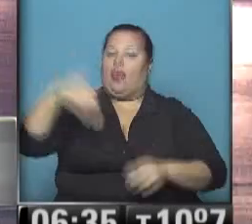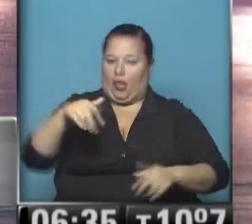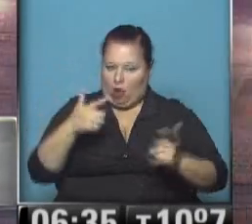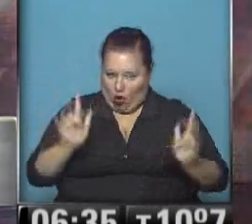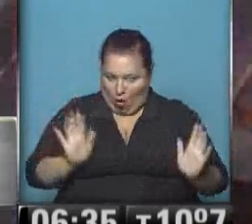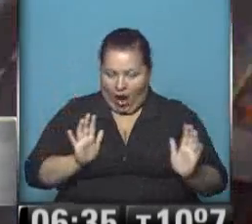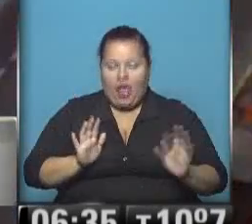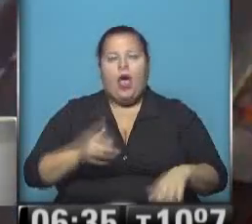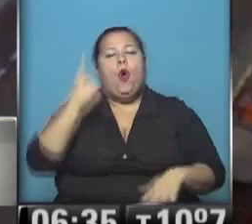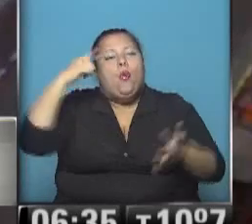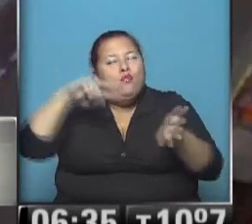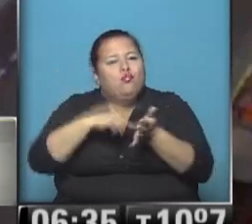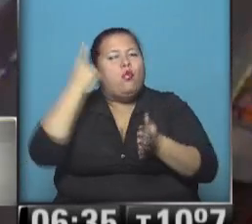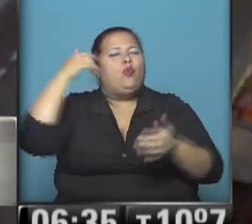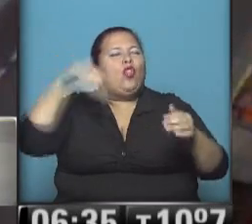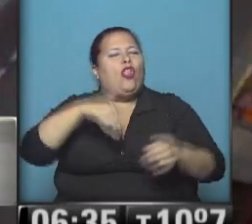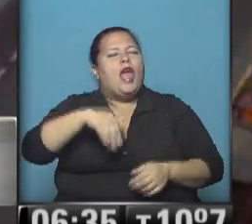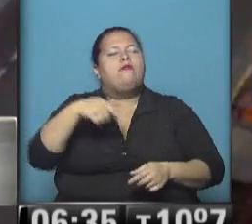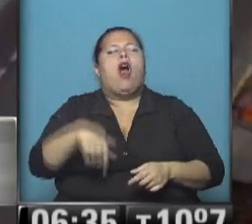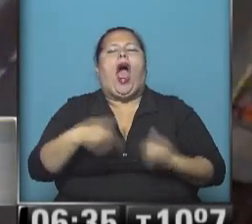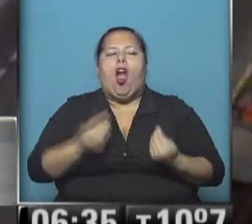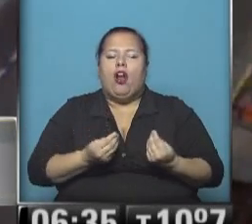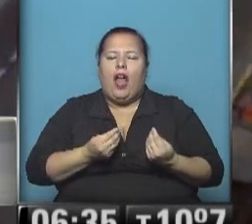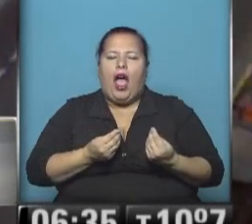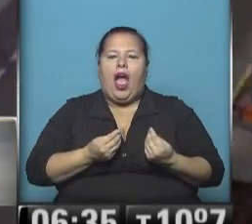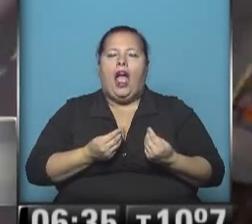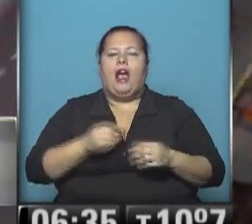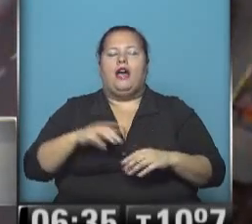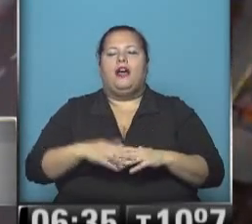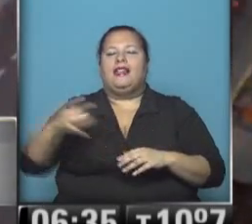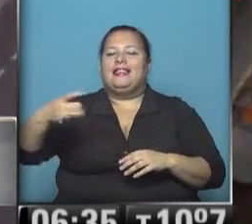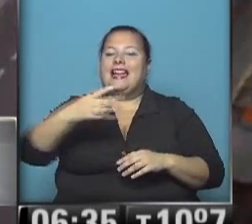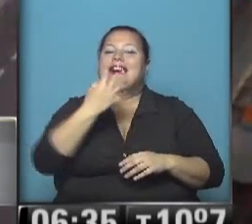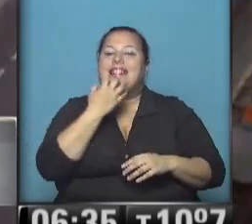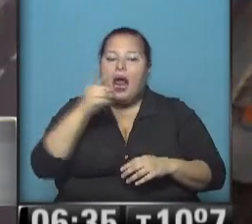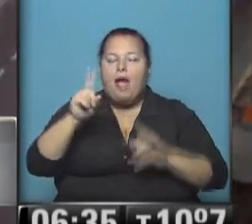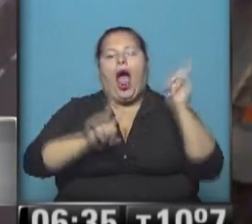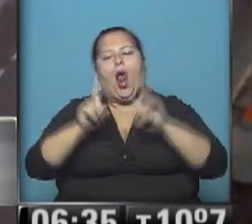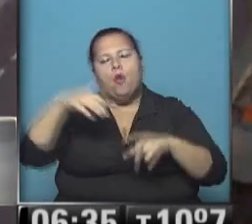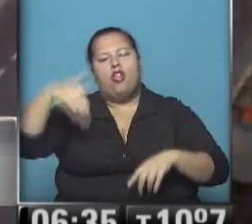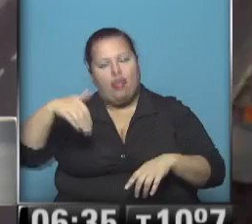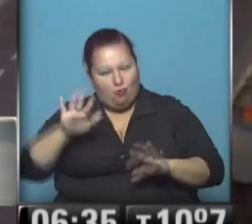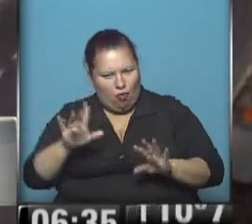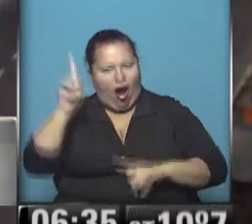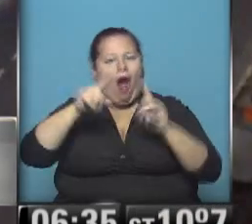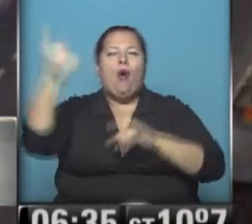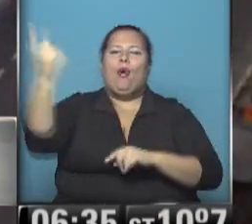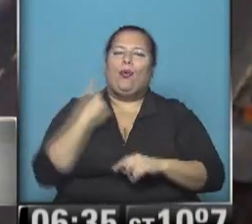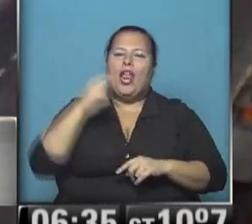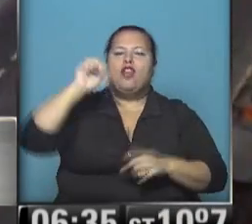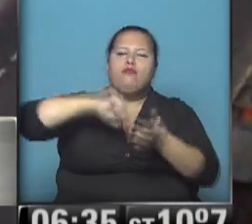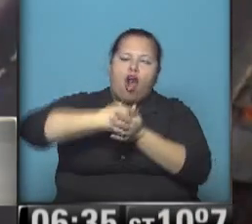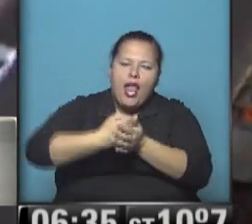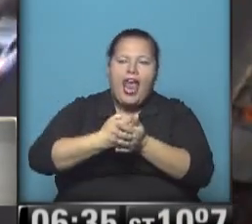lo único que tiene demora en este momento es el Cerro Cabrín Fermiento con algunas demoras, atención a aquellos que vienen de